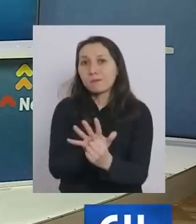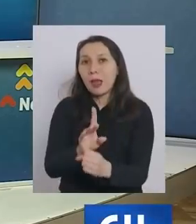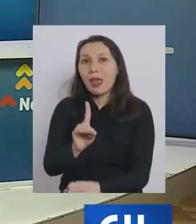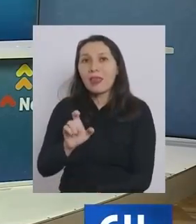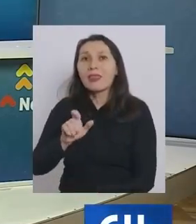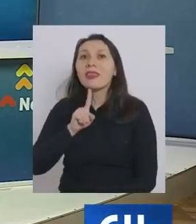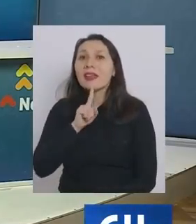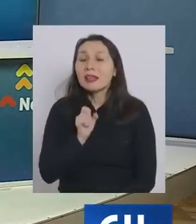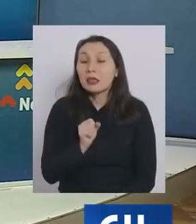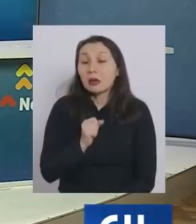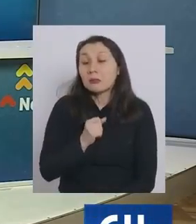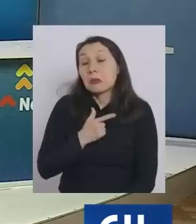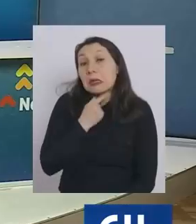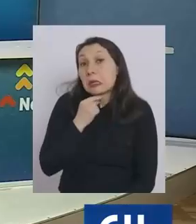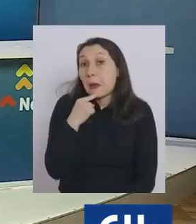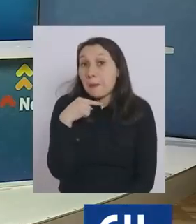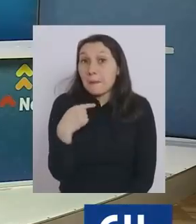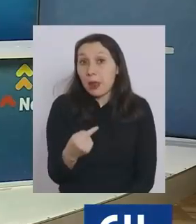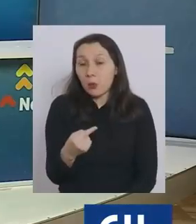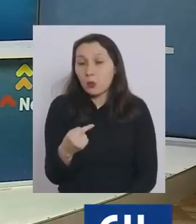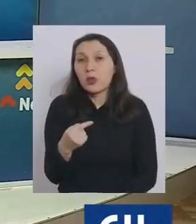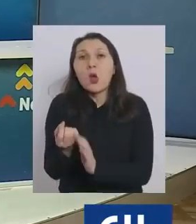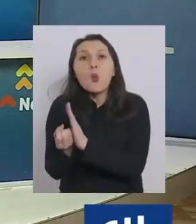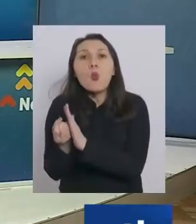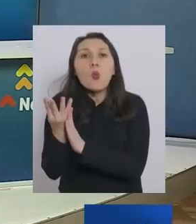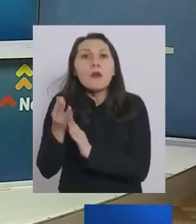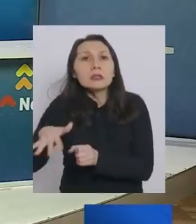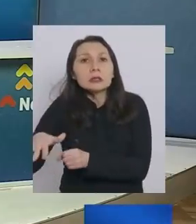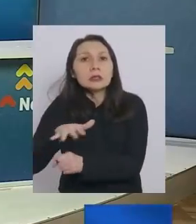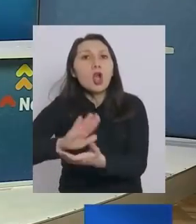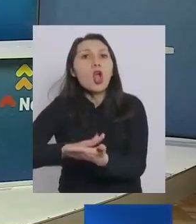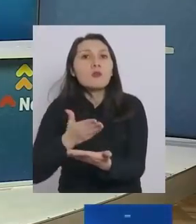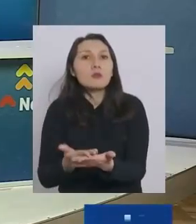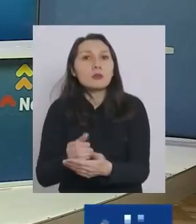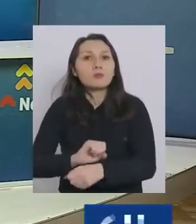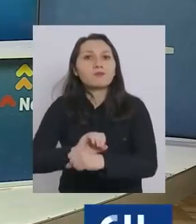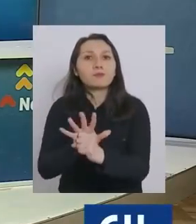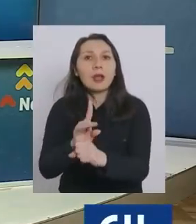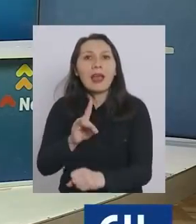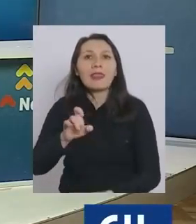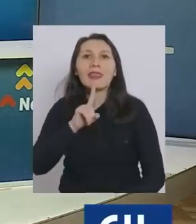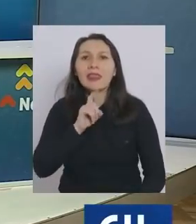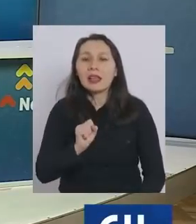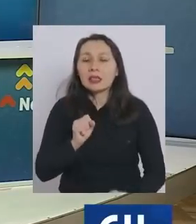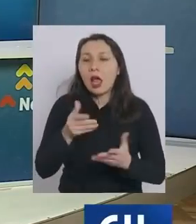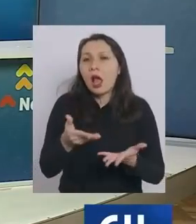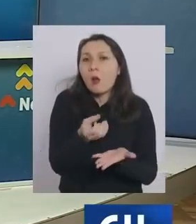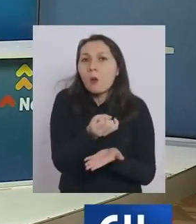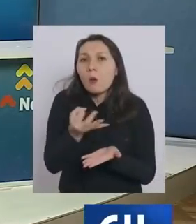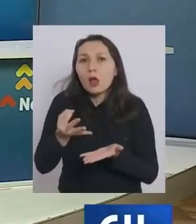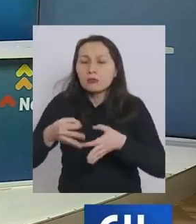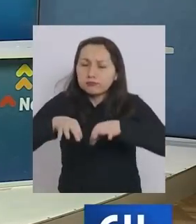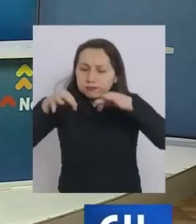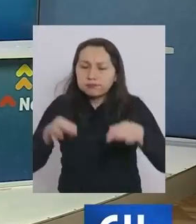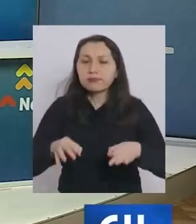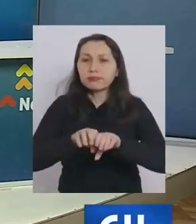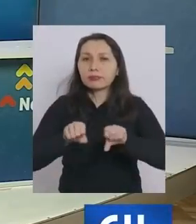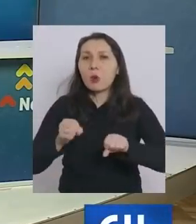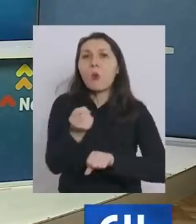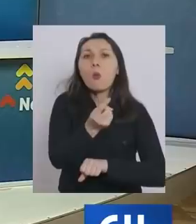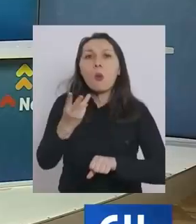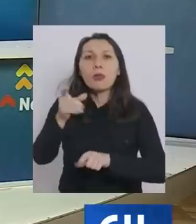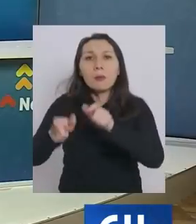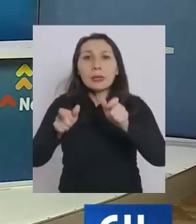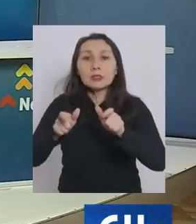delta le queríamos preguntar actualizar la situación de la variante delta ¿cuántos casos hoy día hay confirmados? ¿cuántos